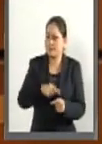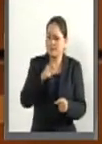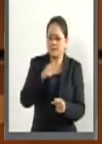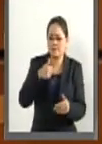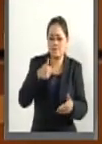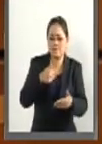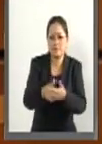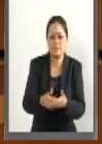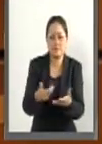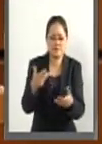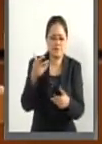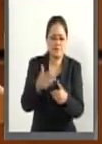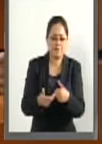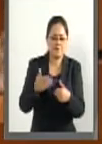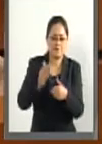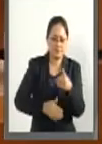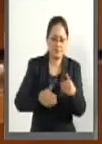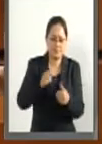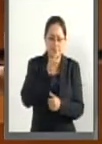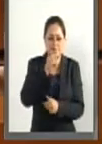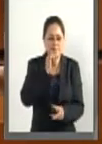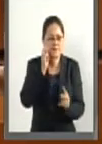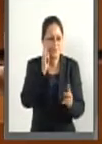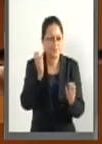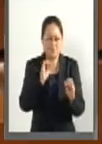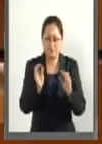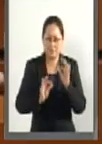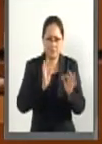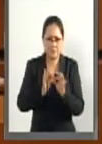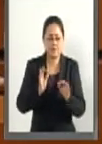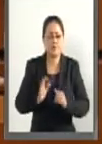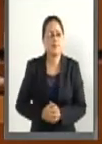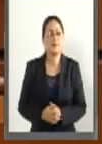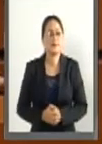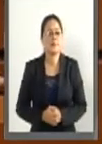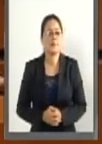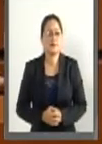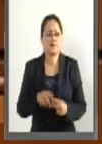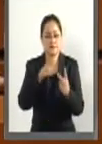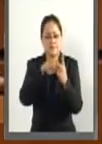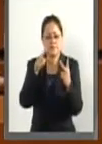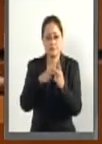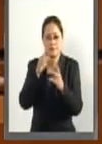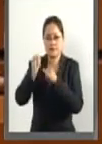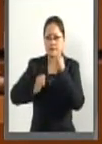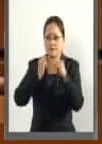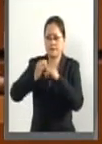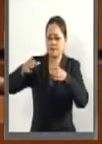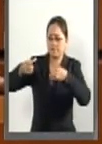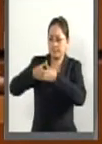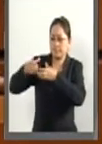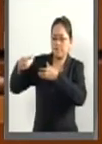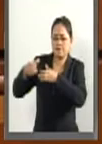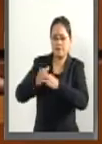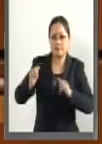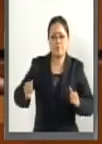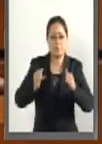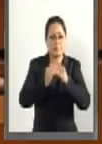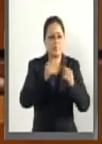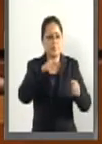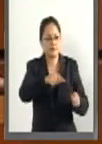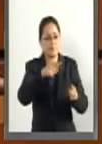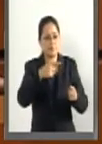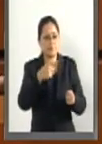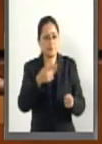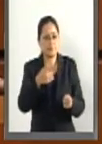de asimilar bien. ¿Y a qué me refiero? Según estos dos organismos internacionales, la corrupción